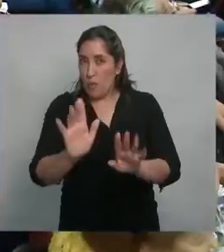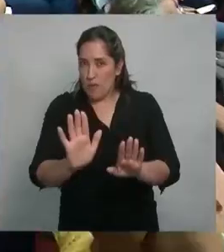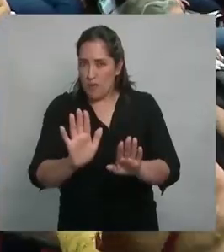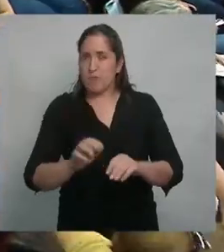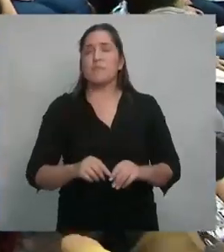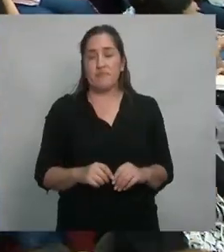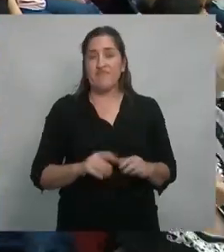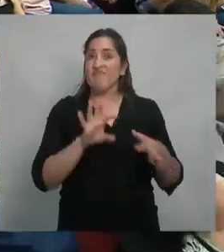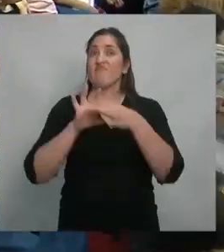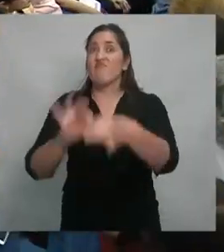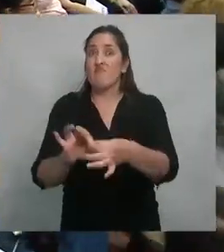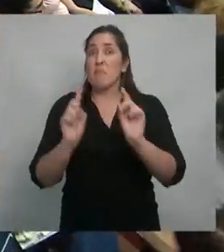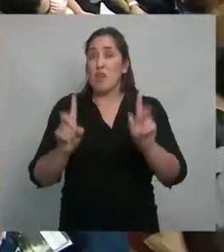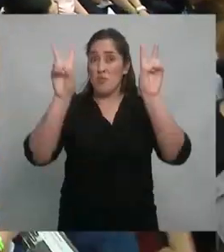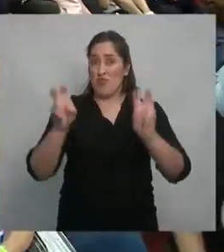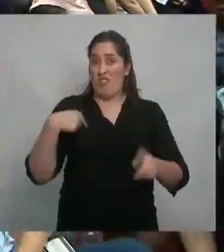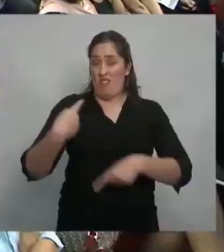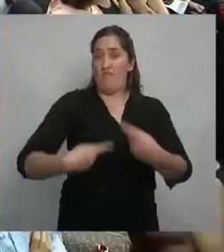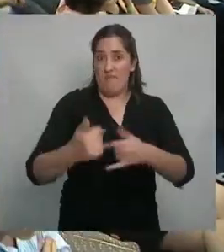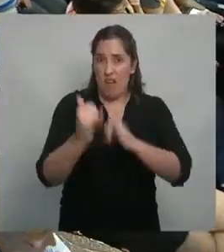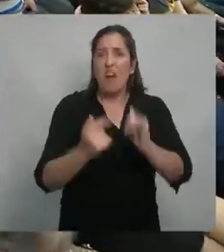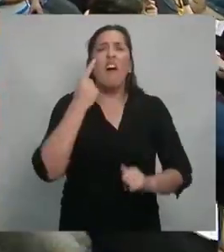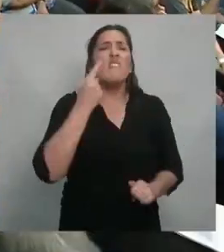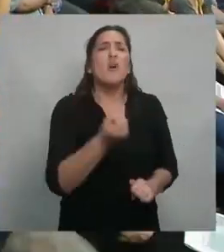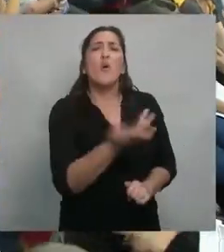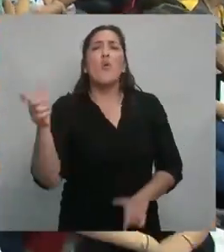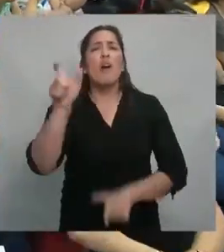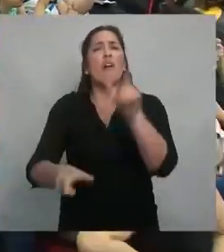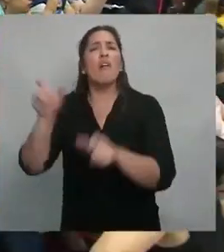y vinculado con esto que les estoy diciendo ahora, ¿cuántos trabajadores?